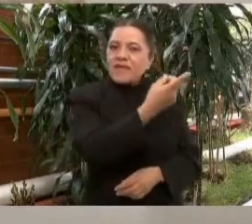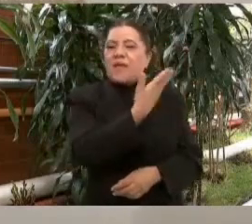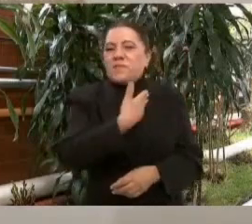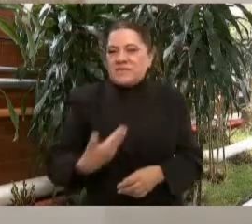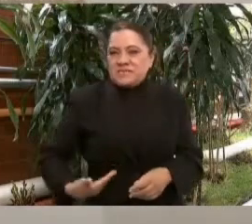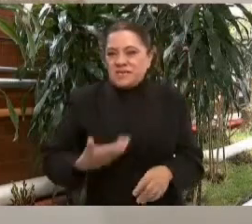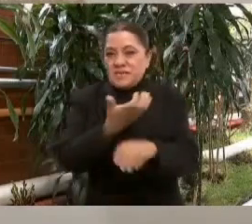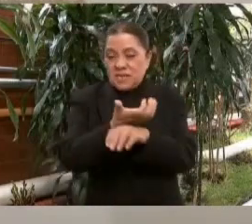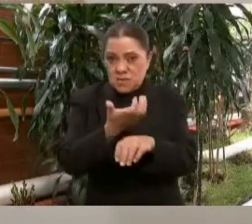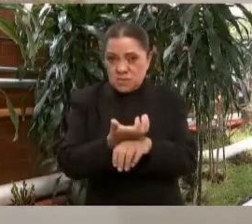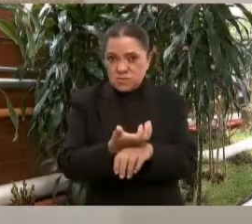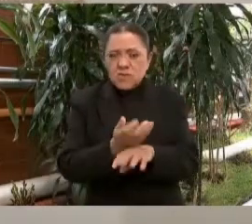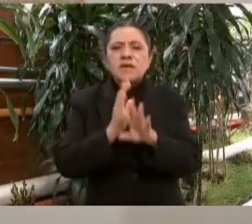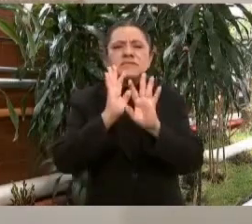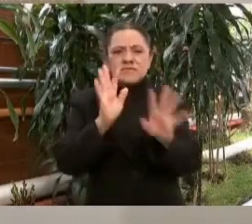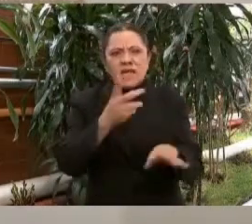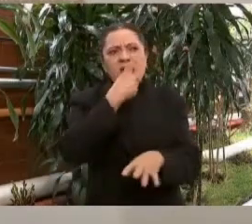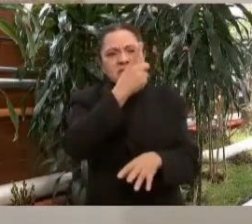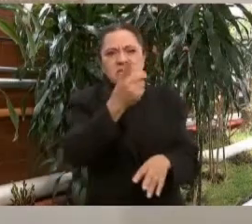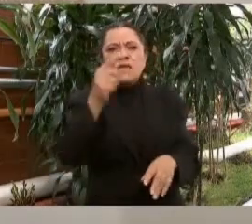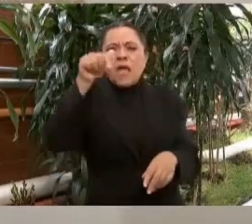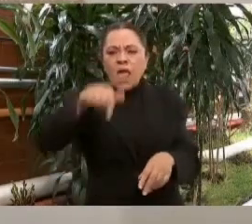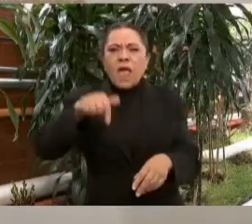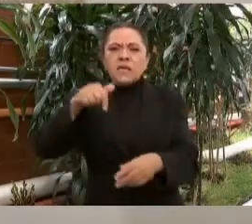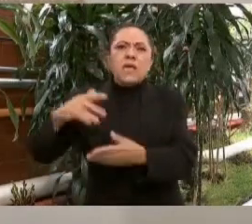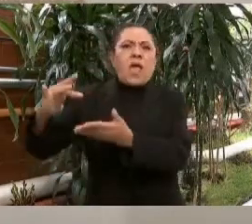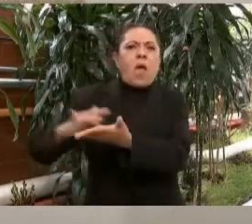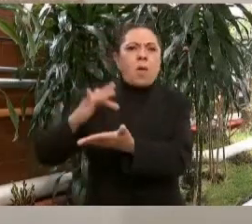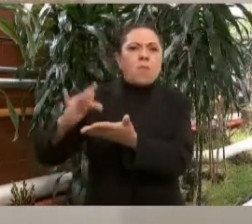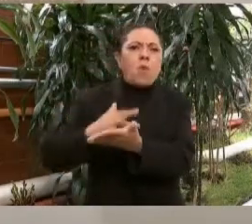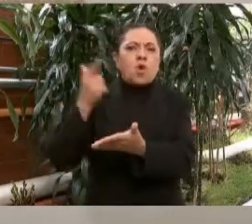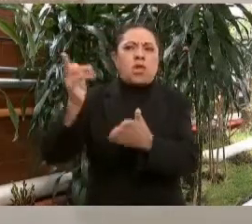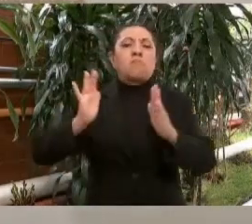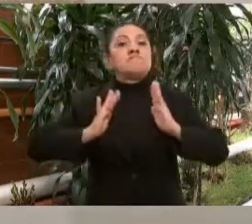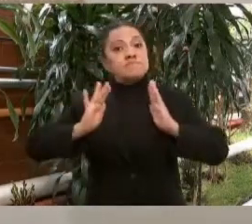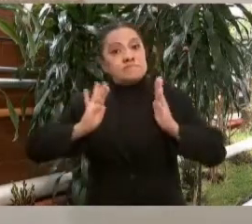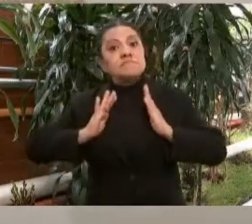nos estamos apoyando en las Fuerzas Armadas